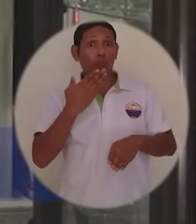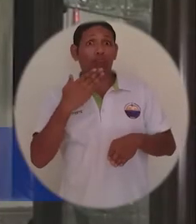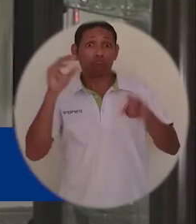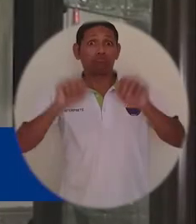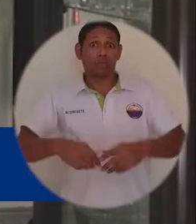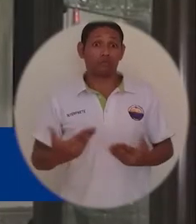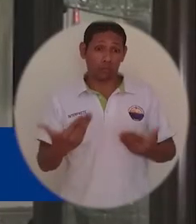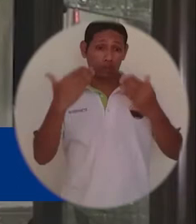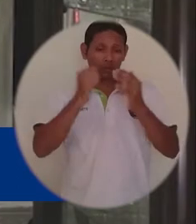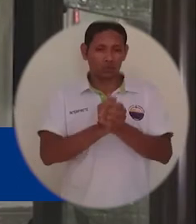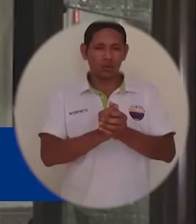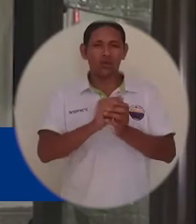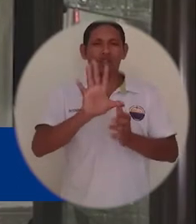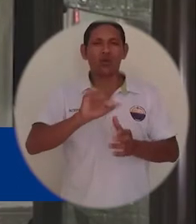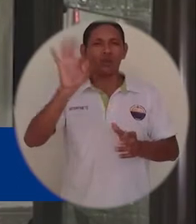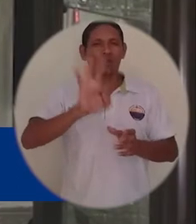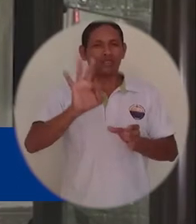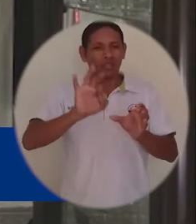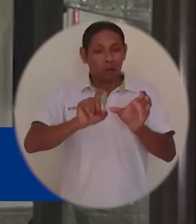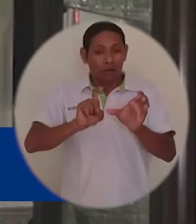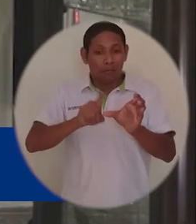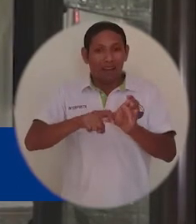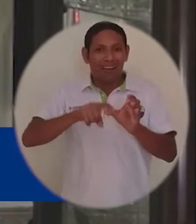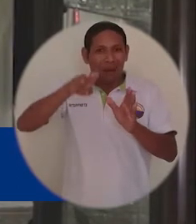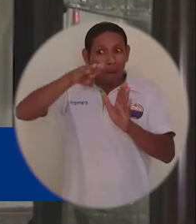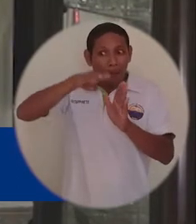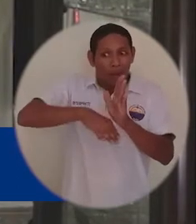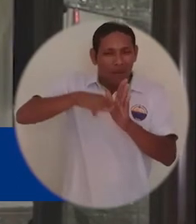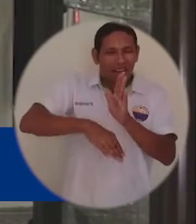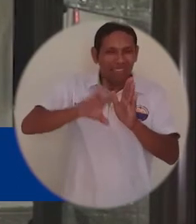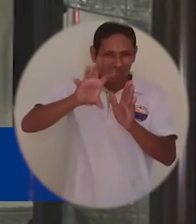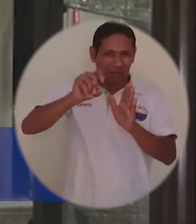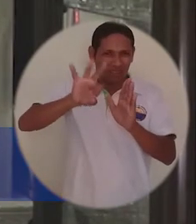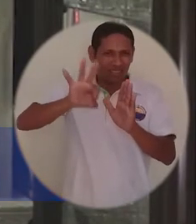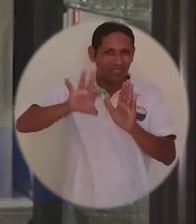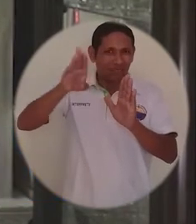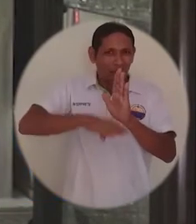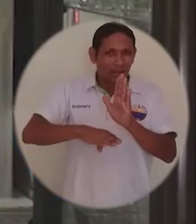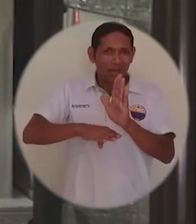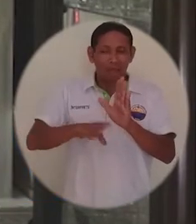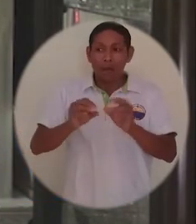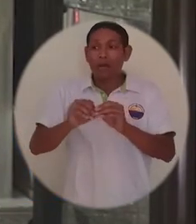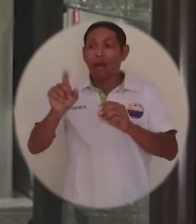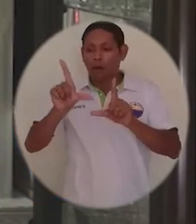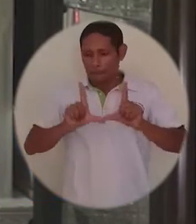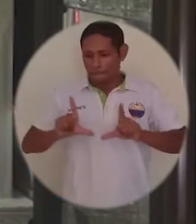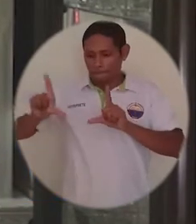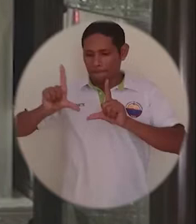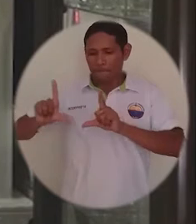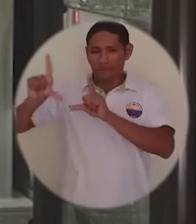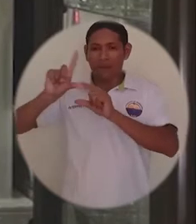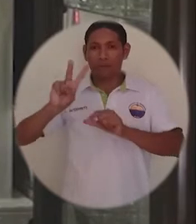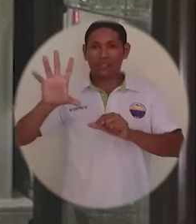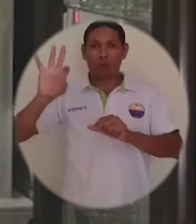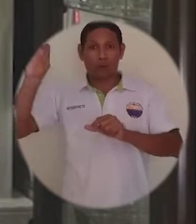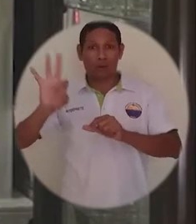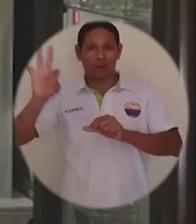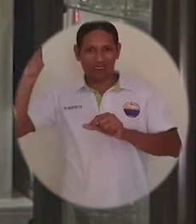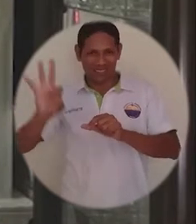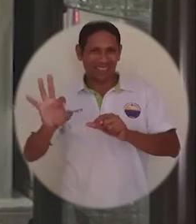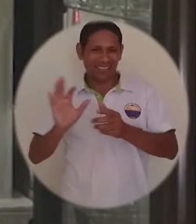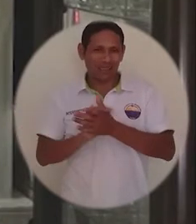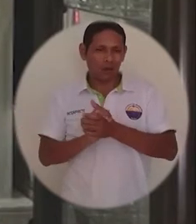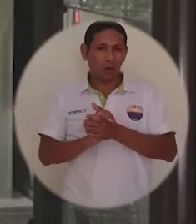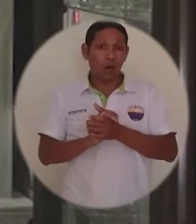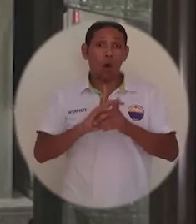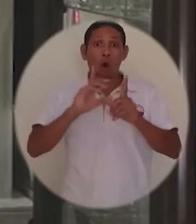y sostenible de la reducción de la matrícula al 50% de los estudiantes de pregrado presencial y los estudiantes de la